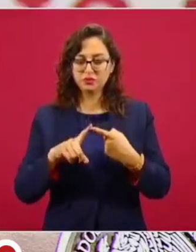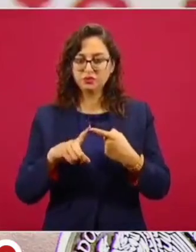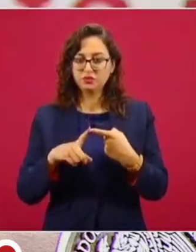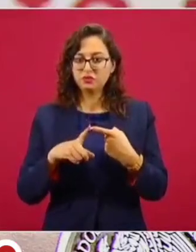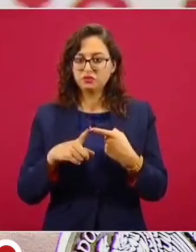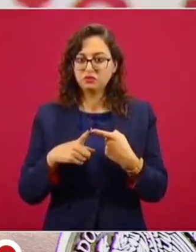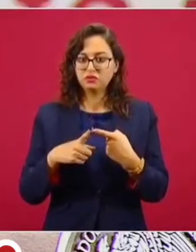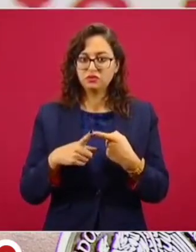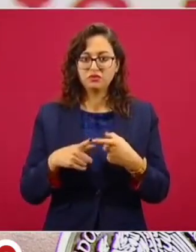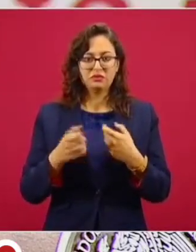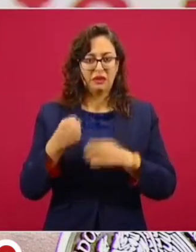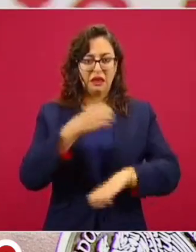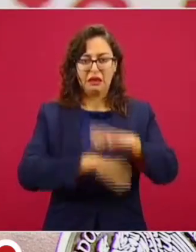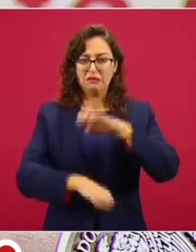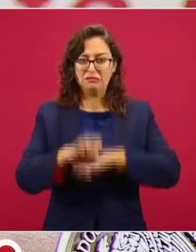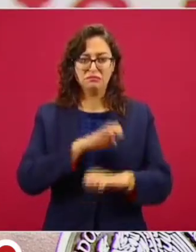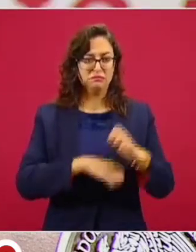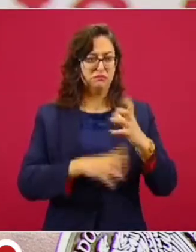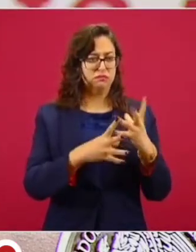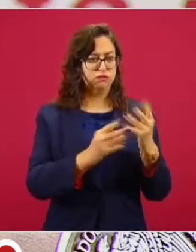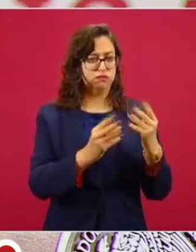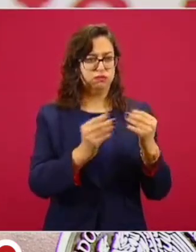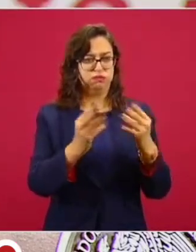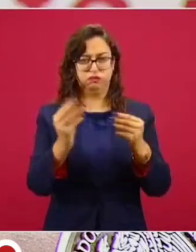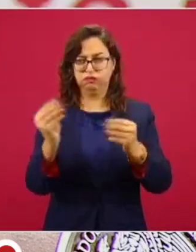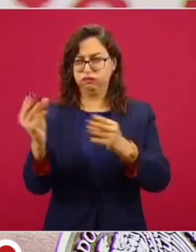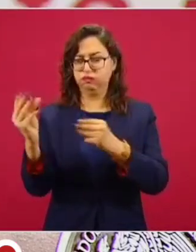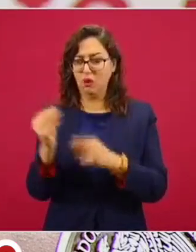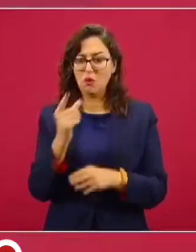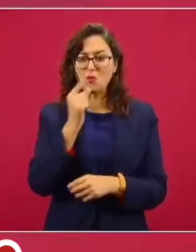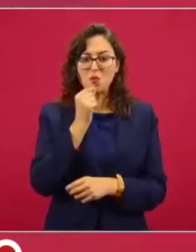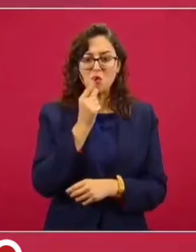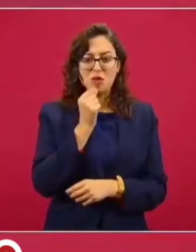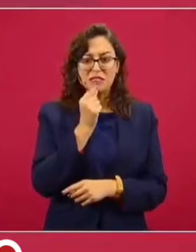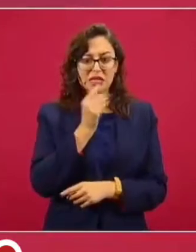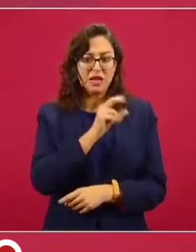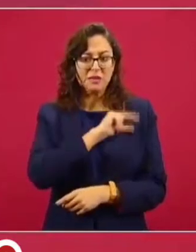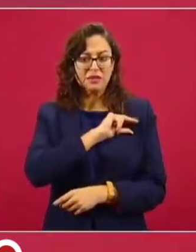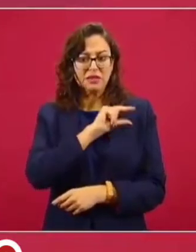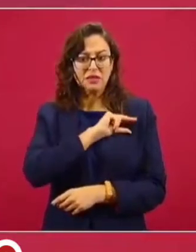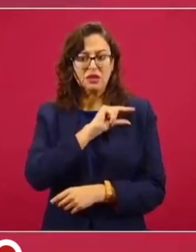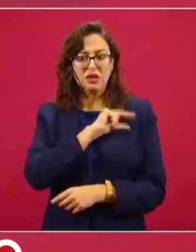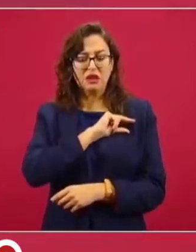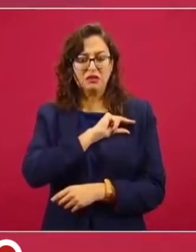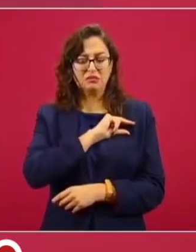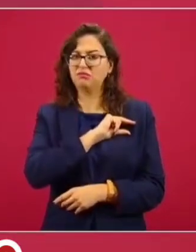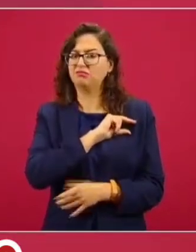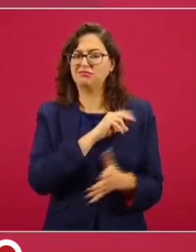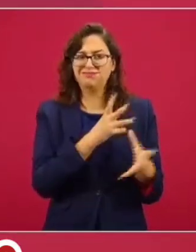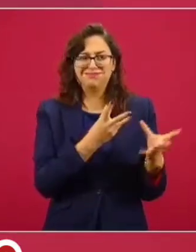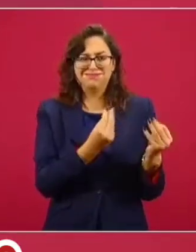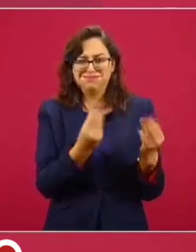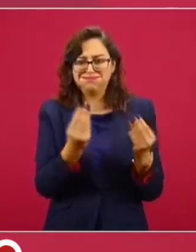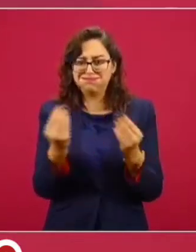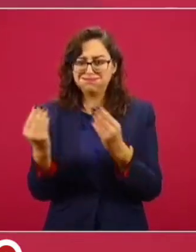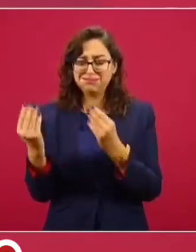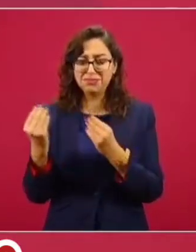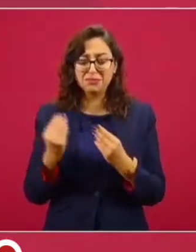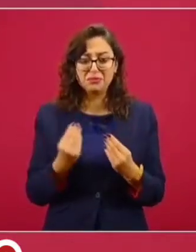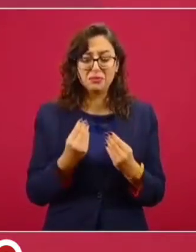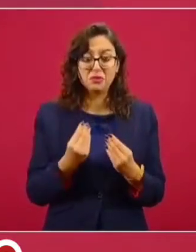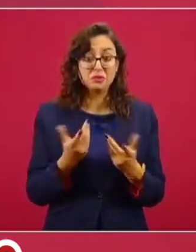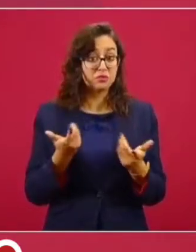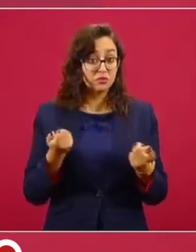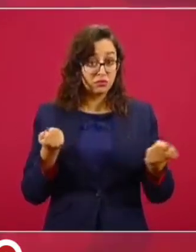muchísimas empresas de estas que ofrecen protección sin